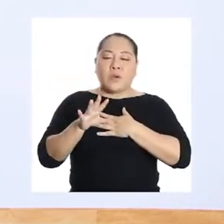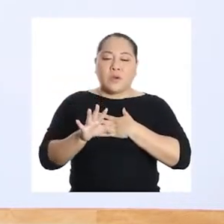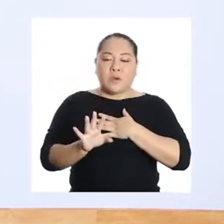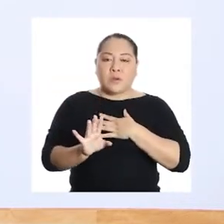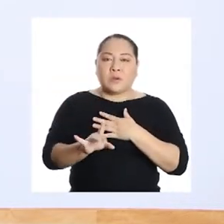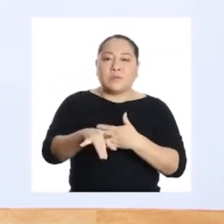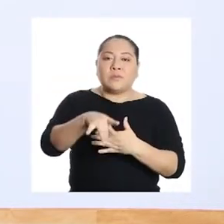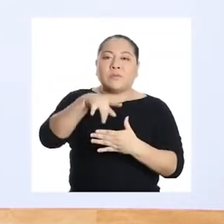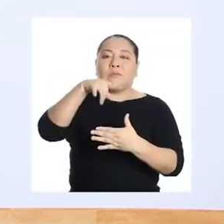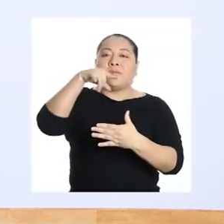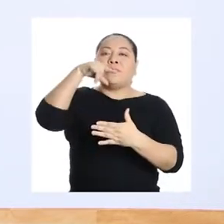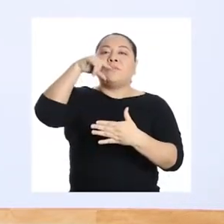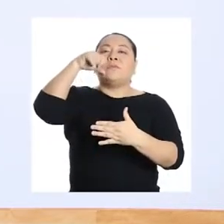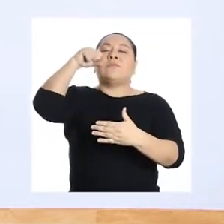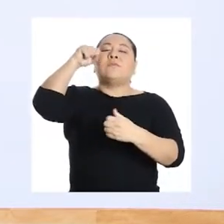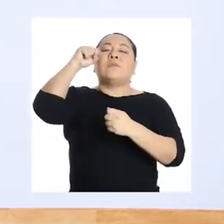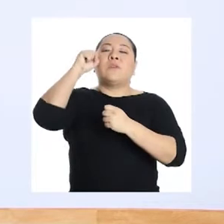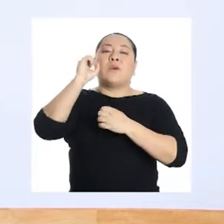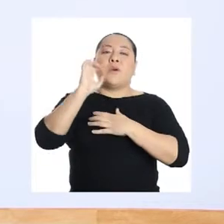Sigo.